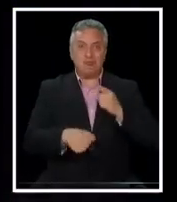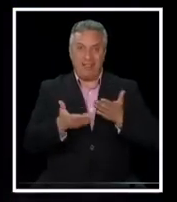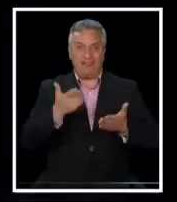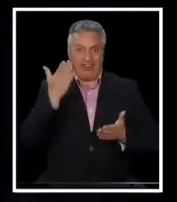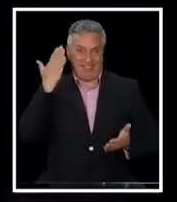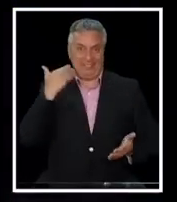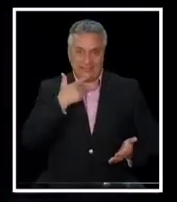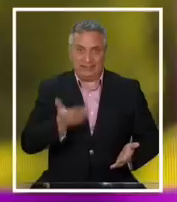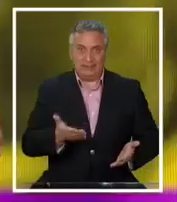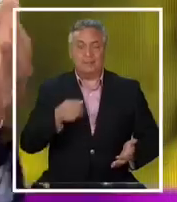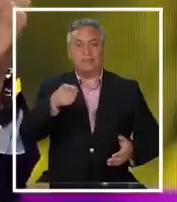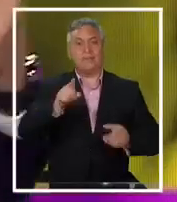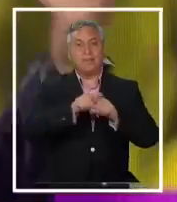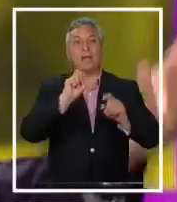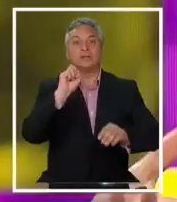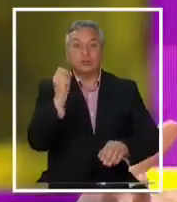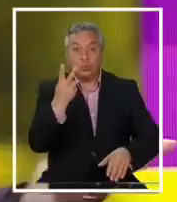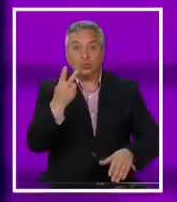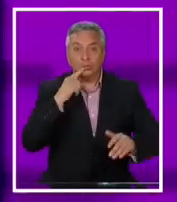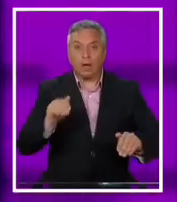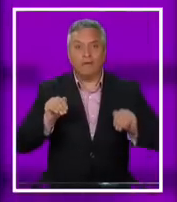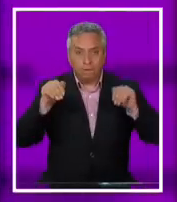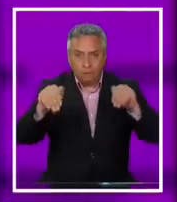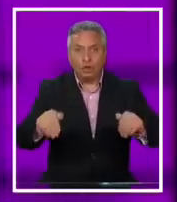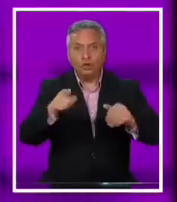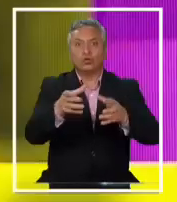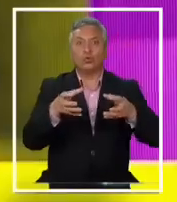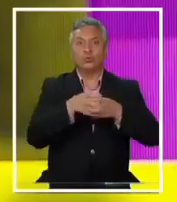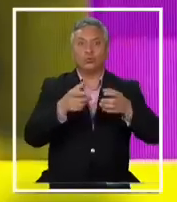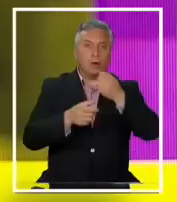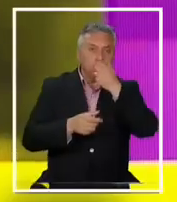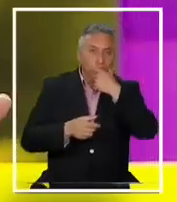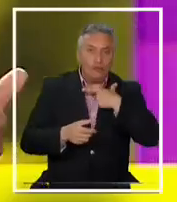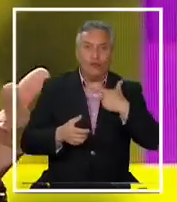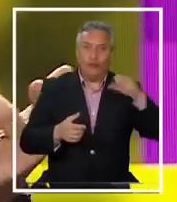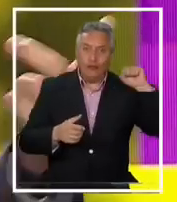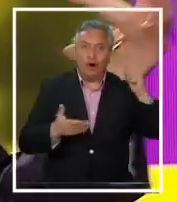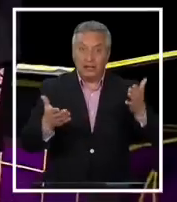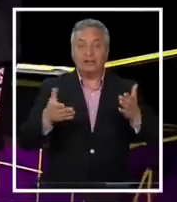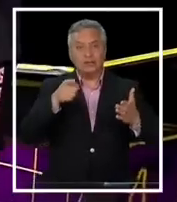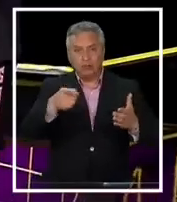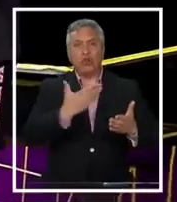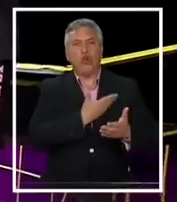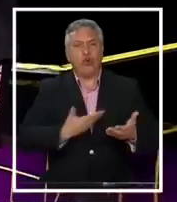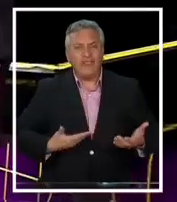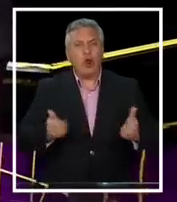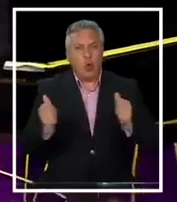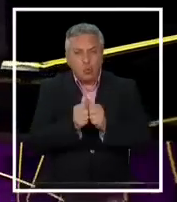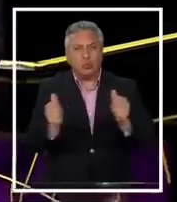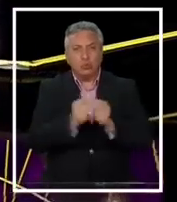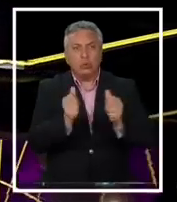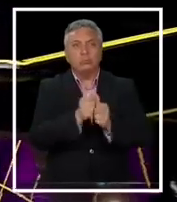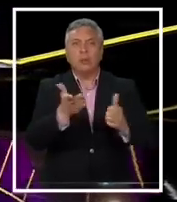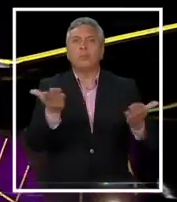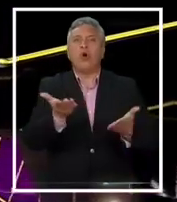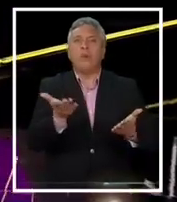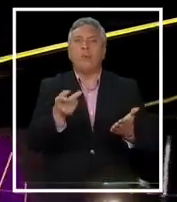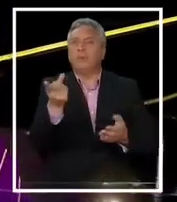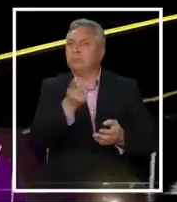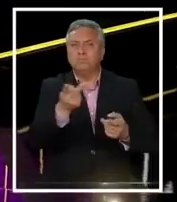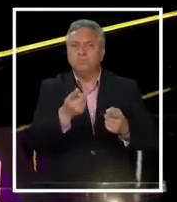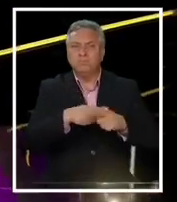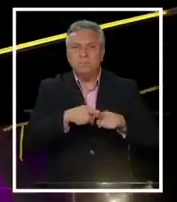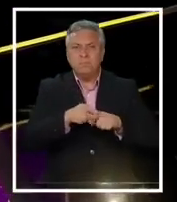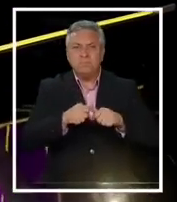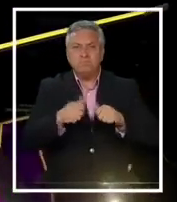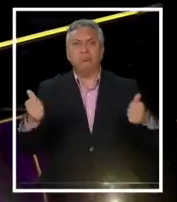vuelta del presidente Boric votaron juntas. Una historia junta, han hecho gobiernos juntas. ¿En qué momento se produjo esta separación de